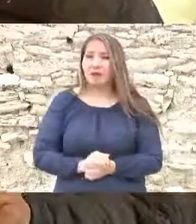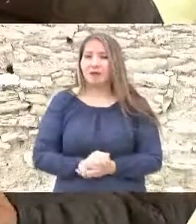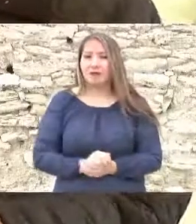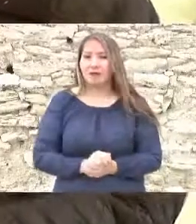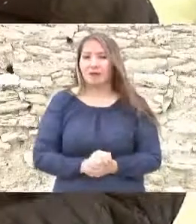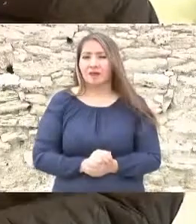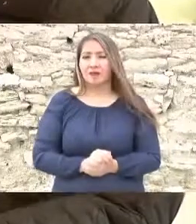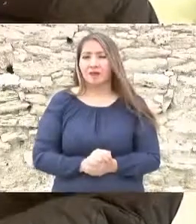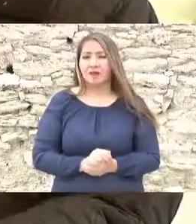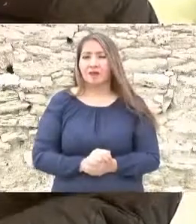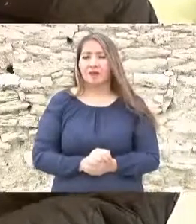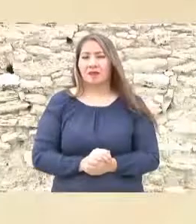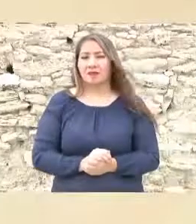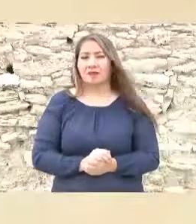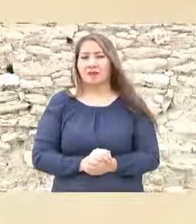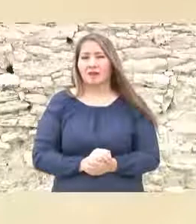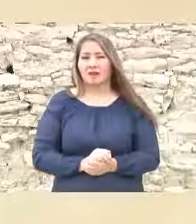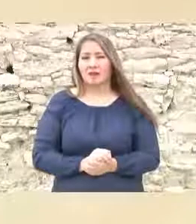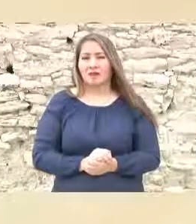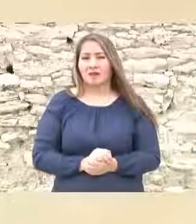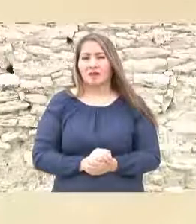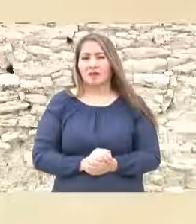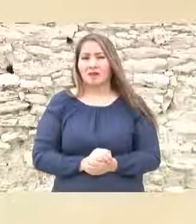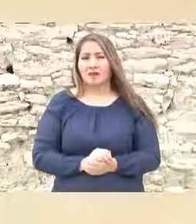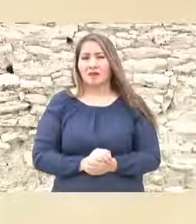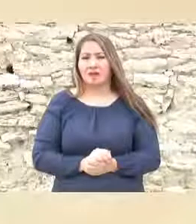tenemos que